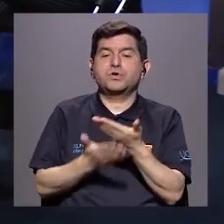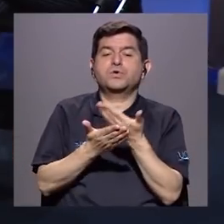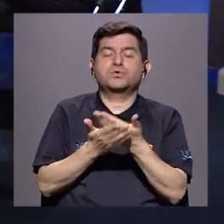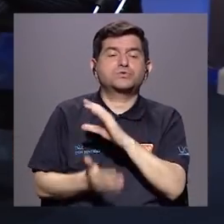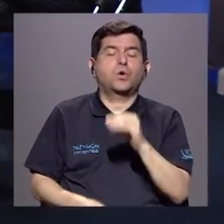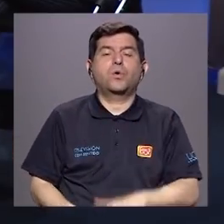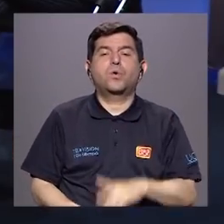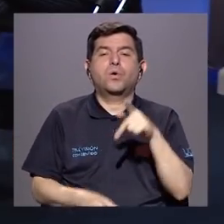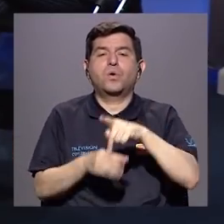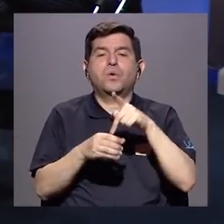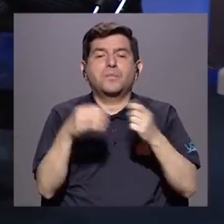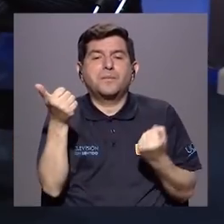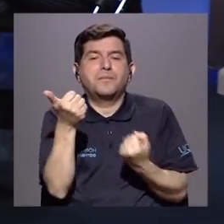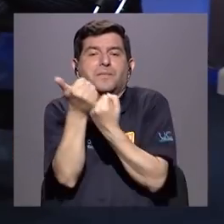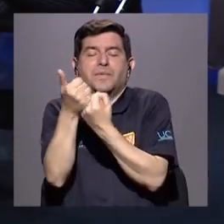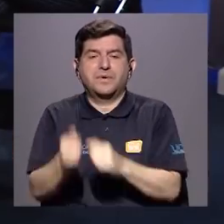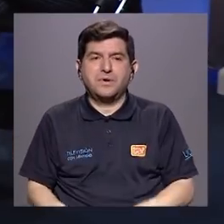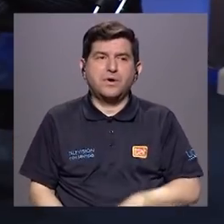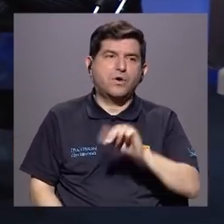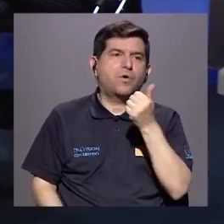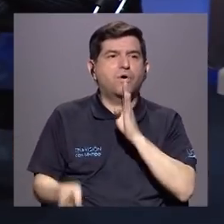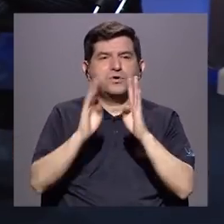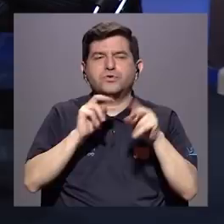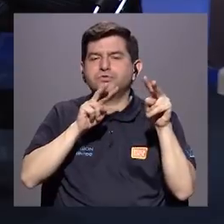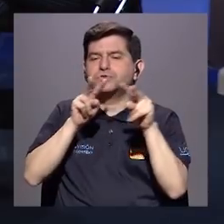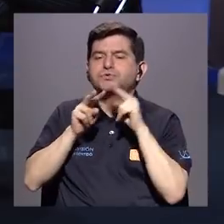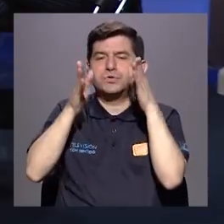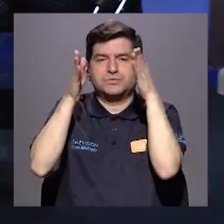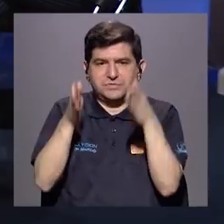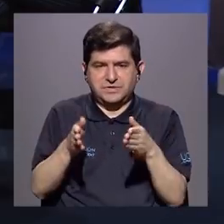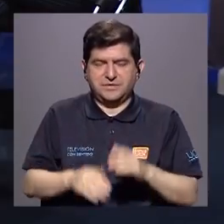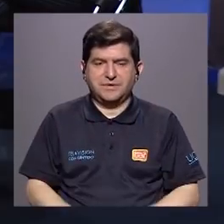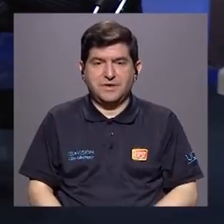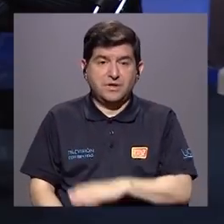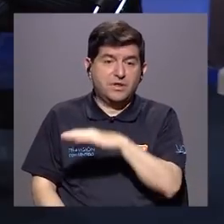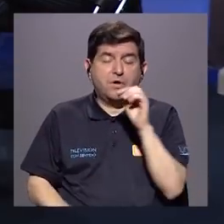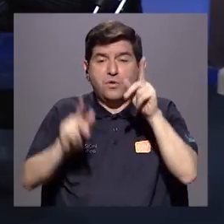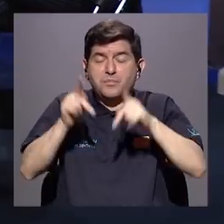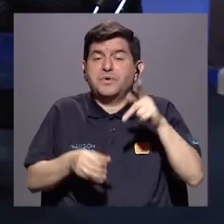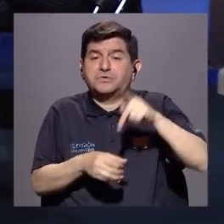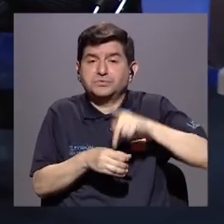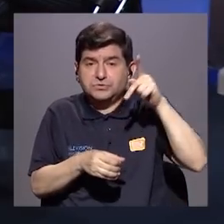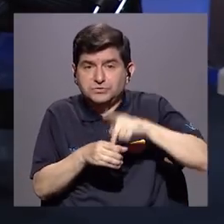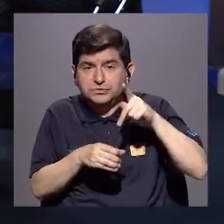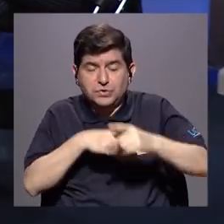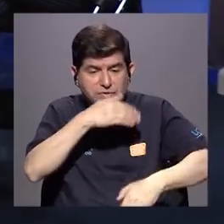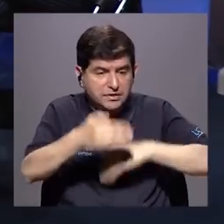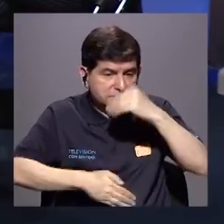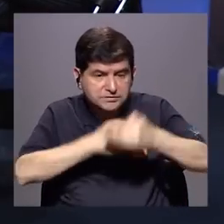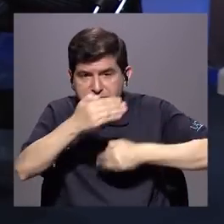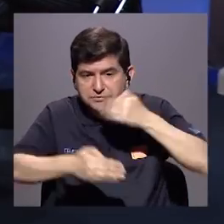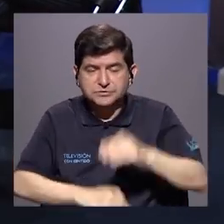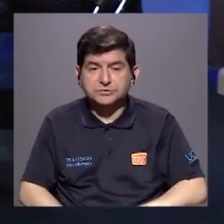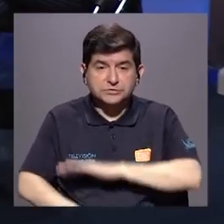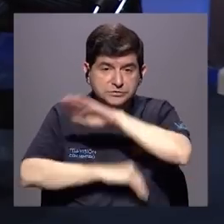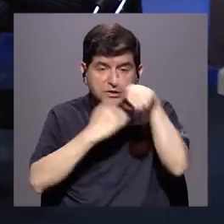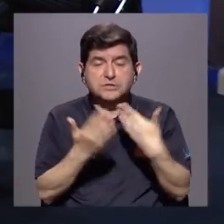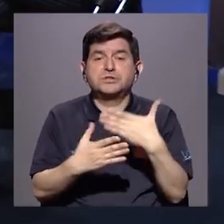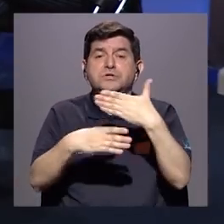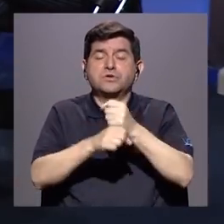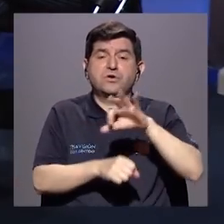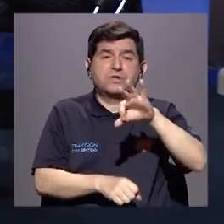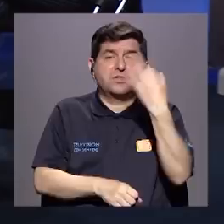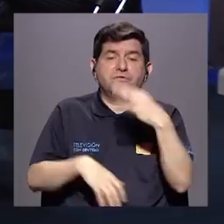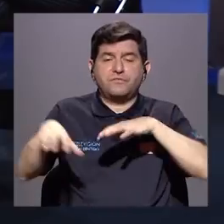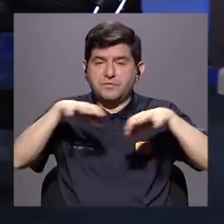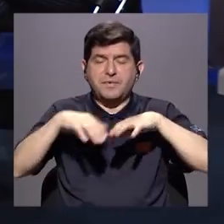testigos o cómplices. En algunos otros teóricos hablamos de observadores, hablamos de quienes participan en la dinámica y todos lo pueden